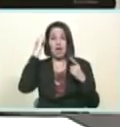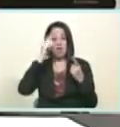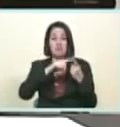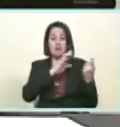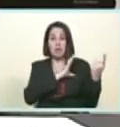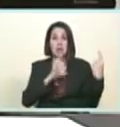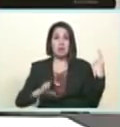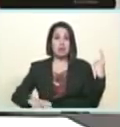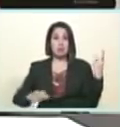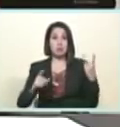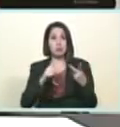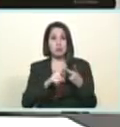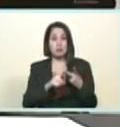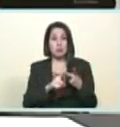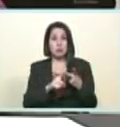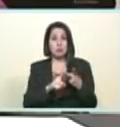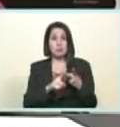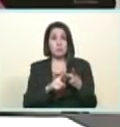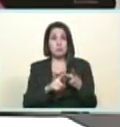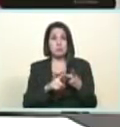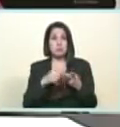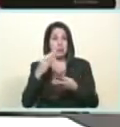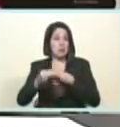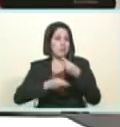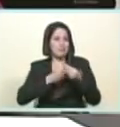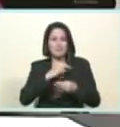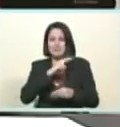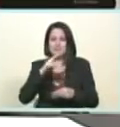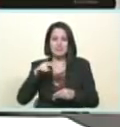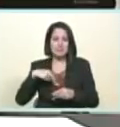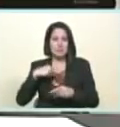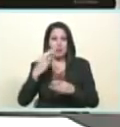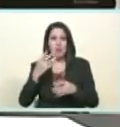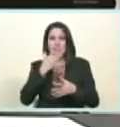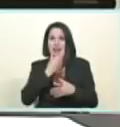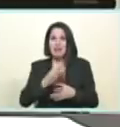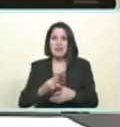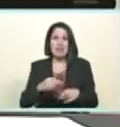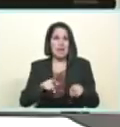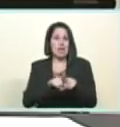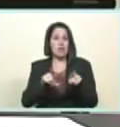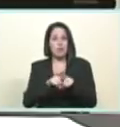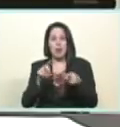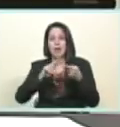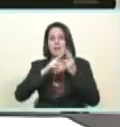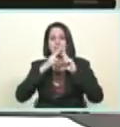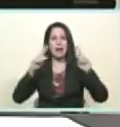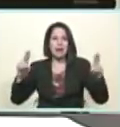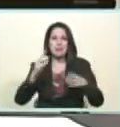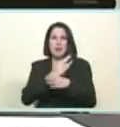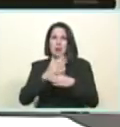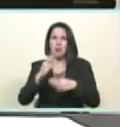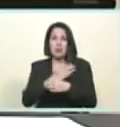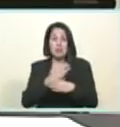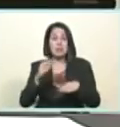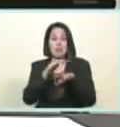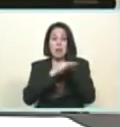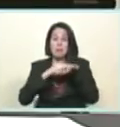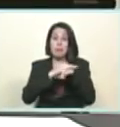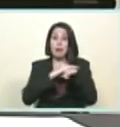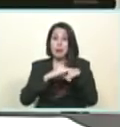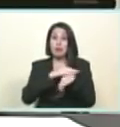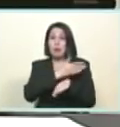paz y felices 17 que cierra en victoria victoria victoria